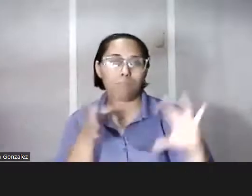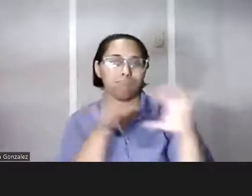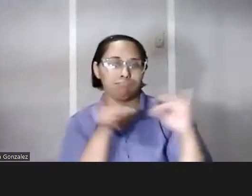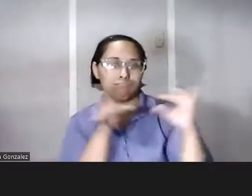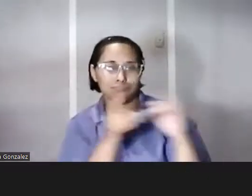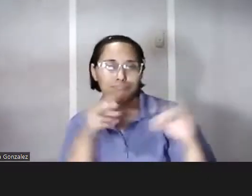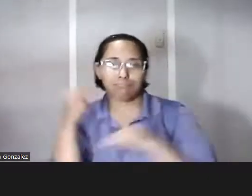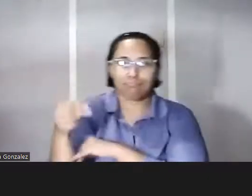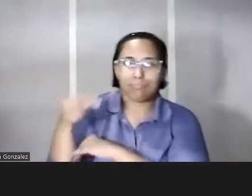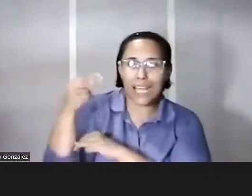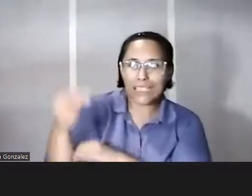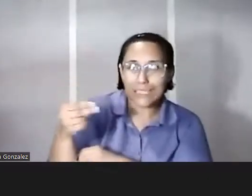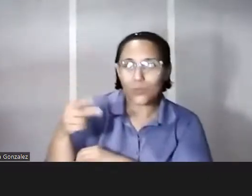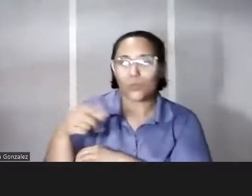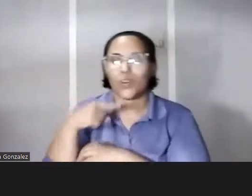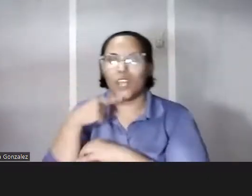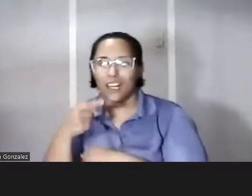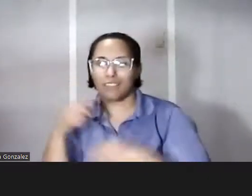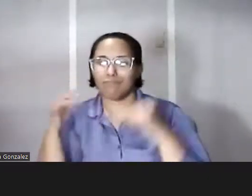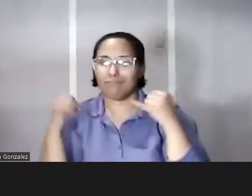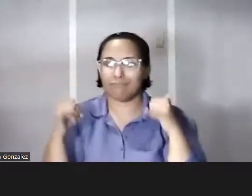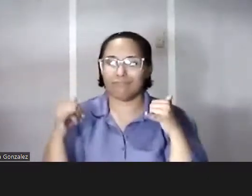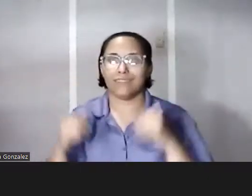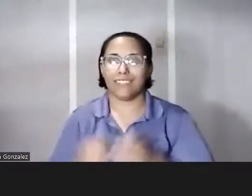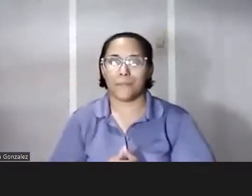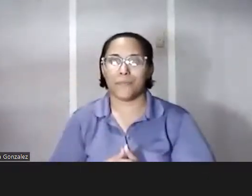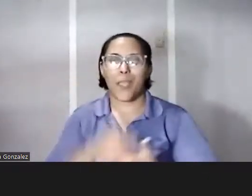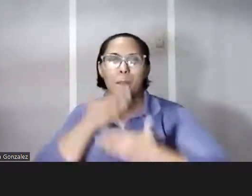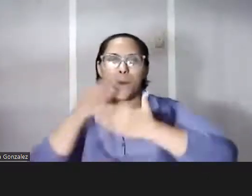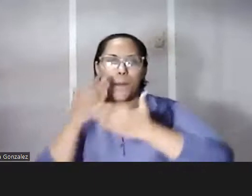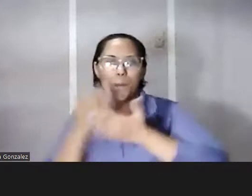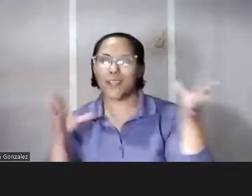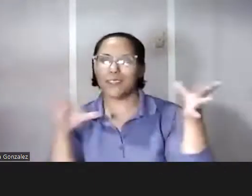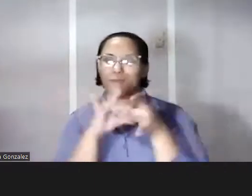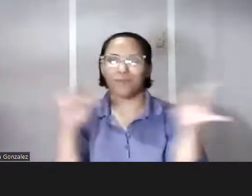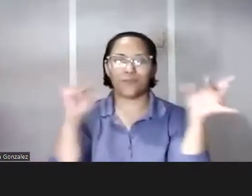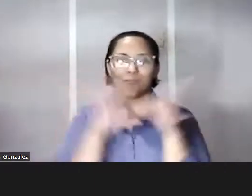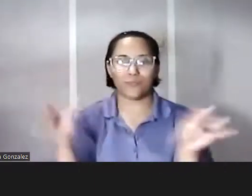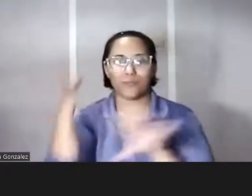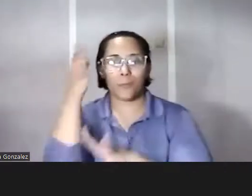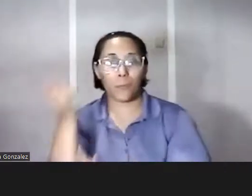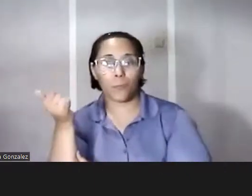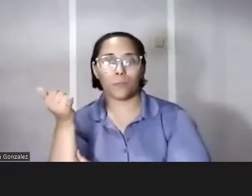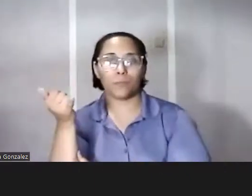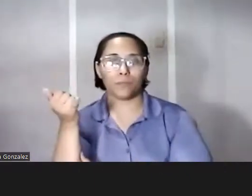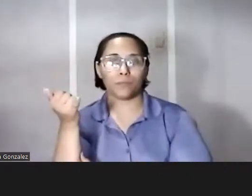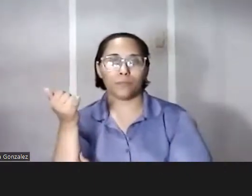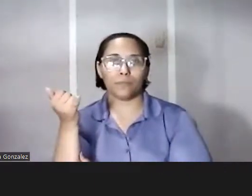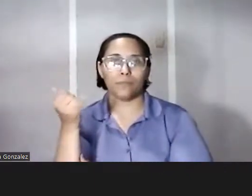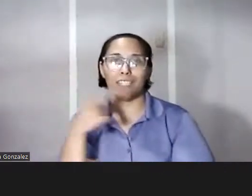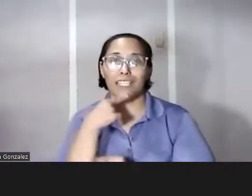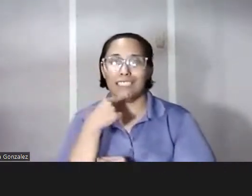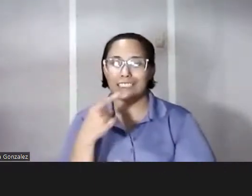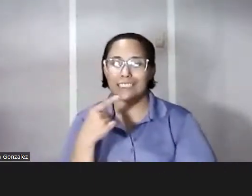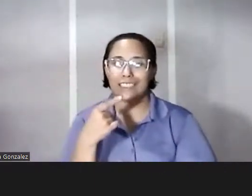relataban esos esos juegos que bueno que hacen ese comentario porque ese es